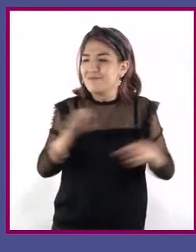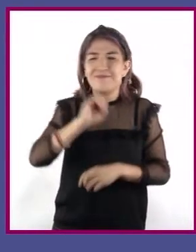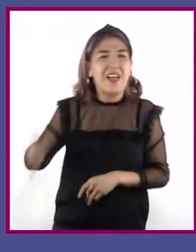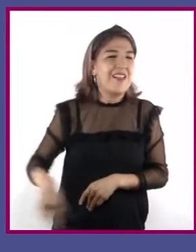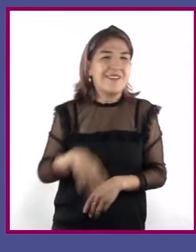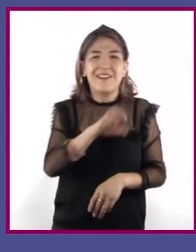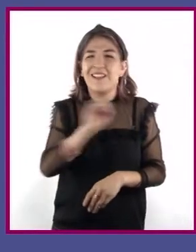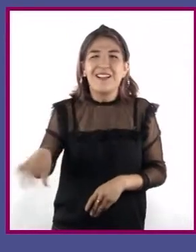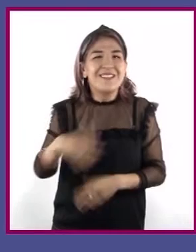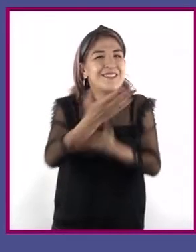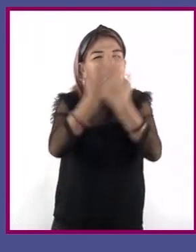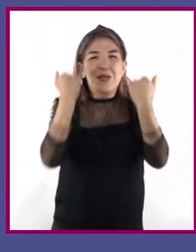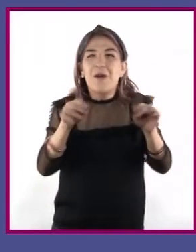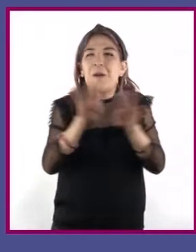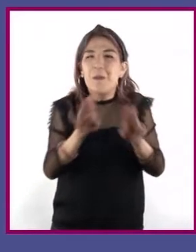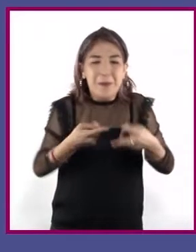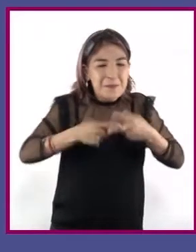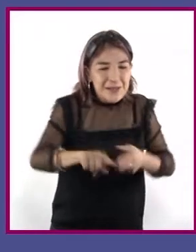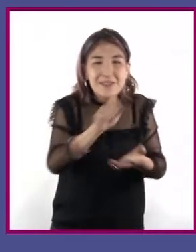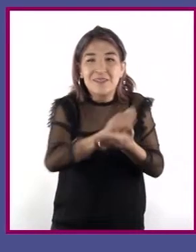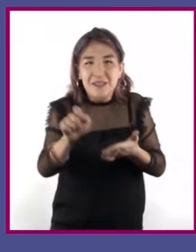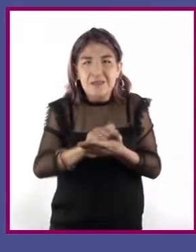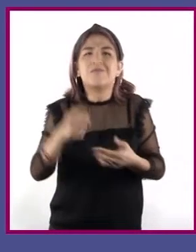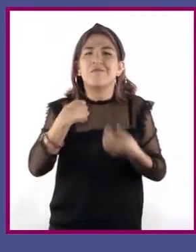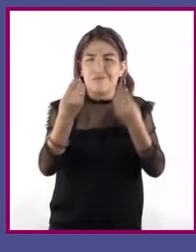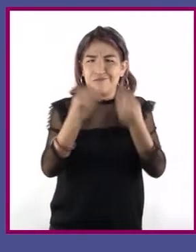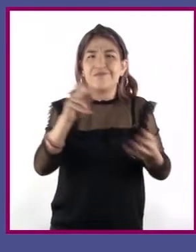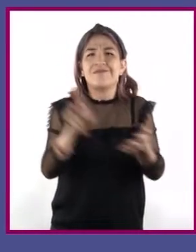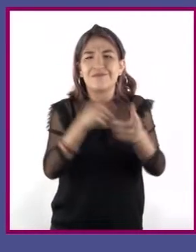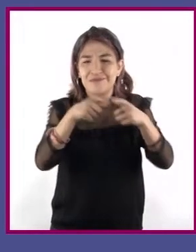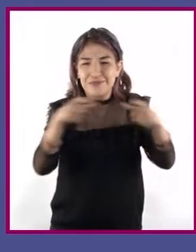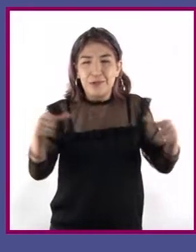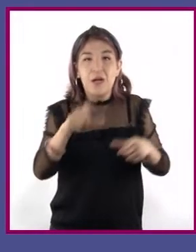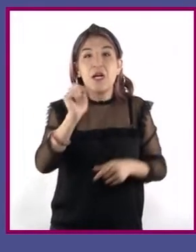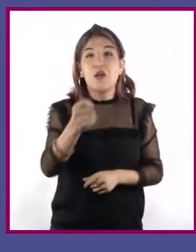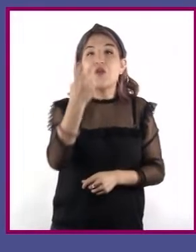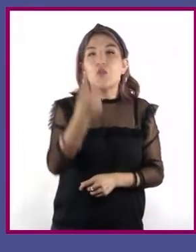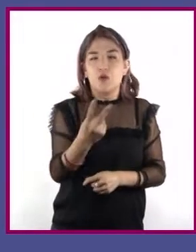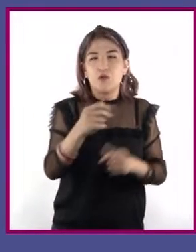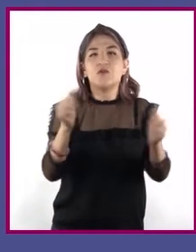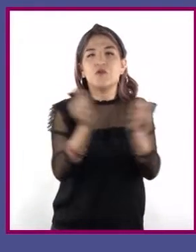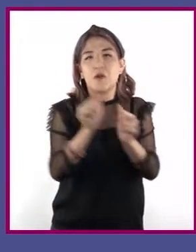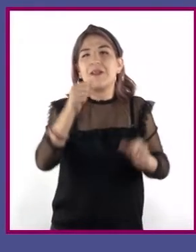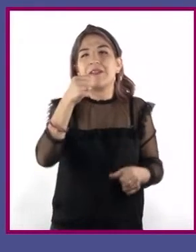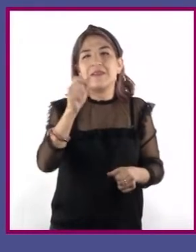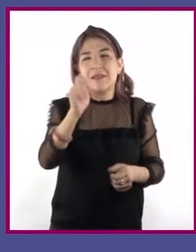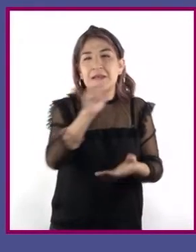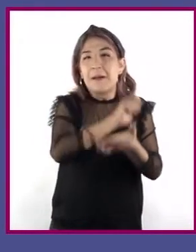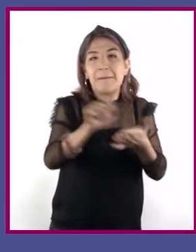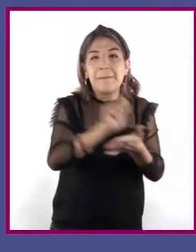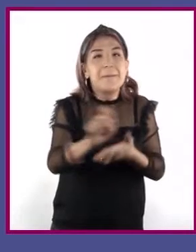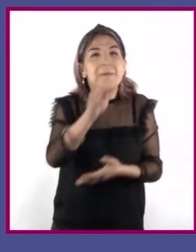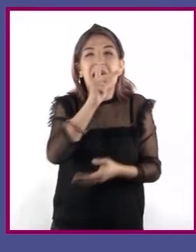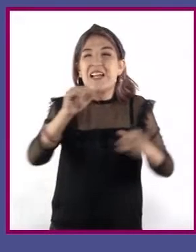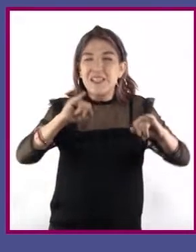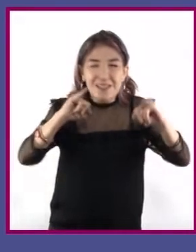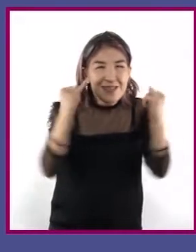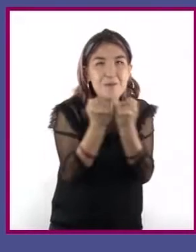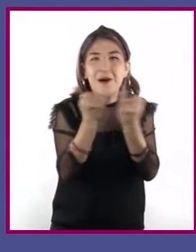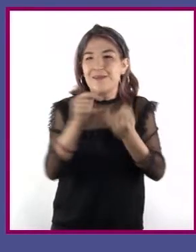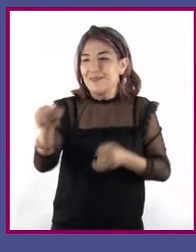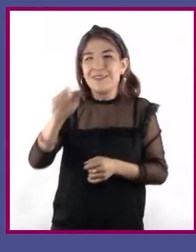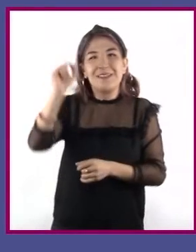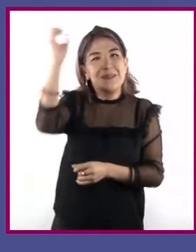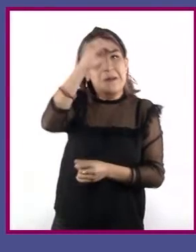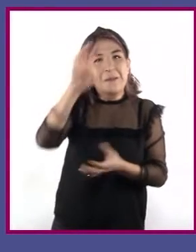sabía por dónde empezar. Elaboré varias fichas, entre ellas dos de tipo textual, o sea, con las palabras tal y como les escribió el